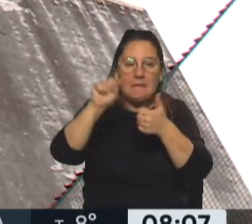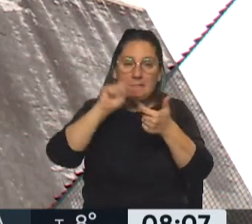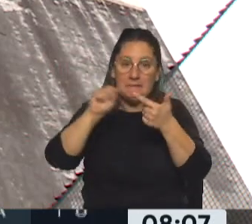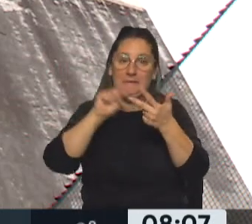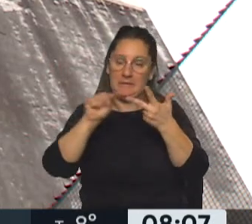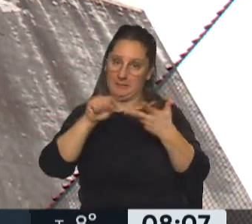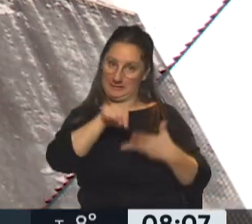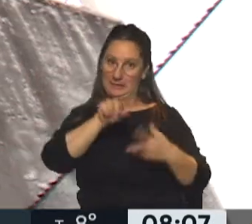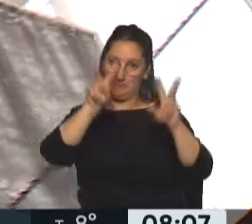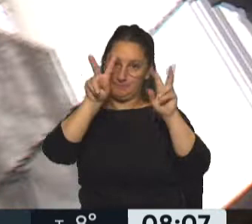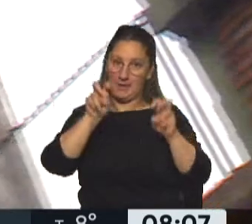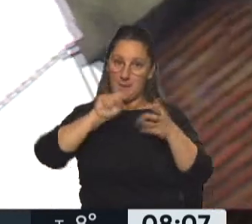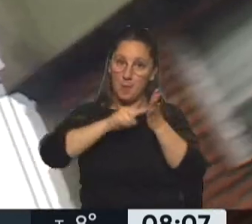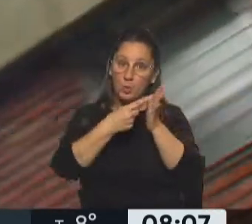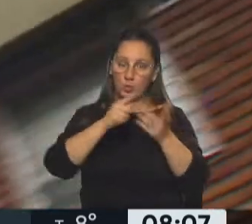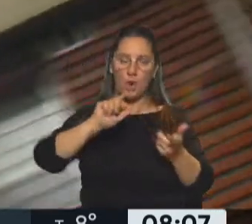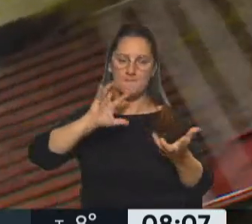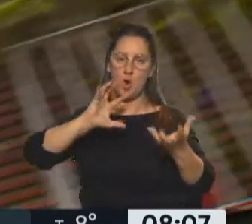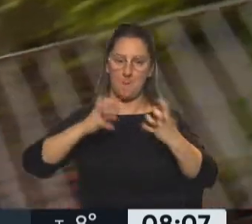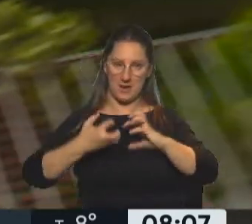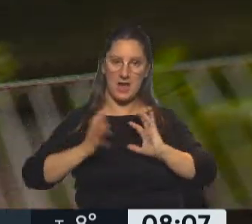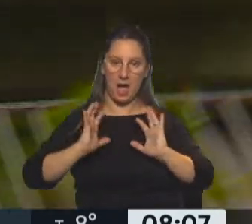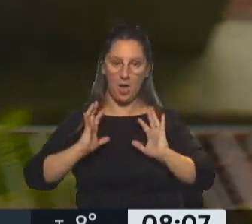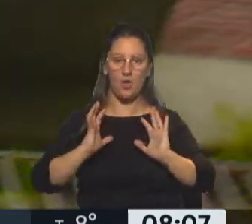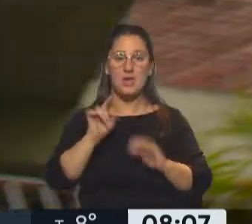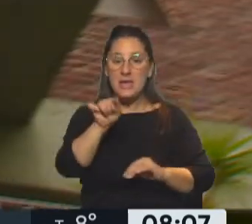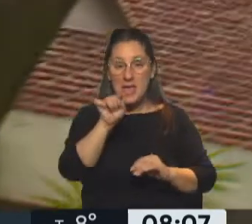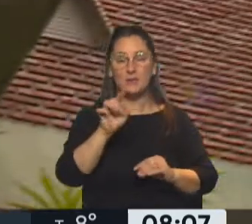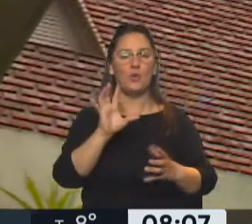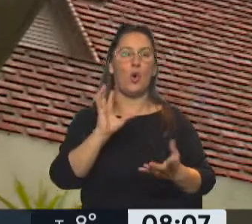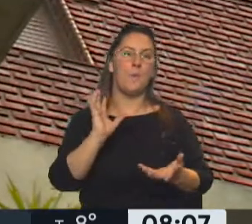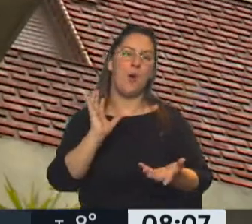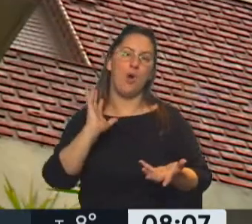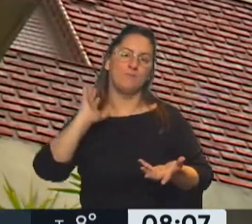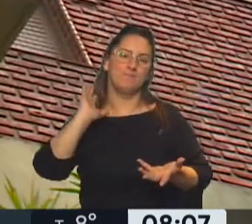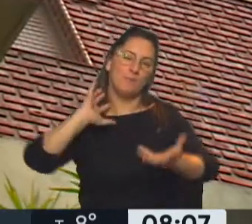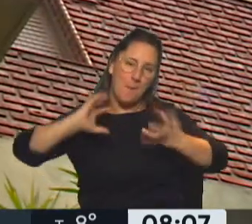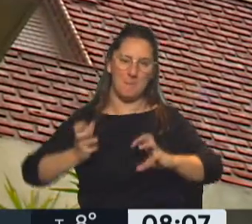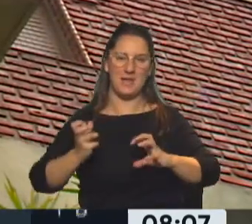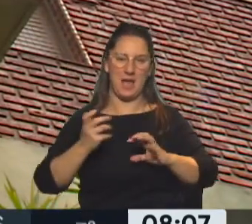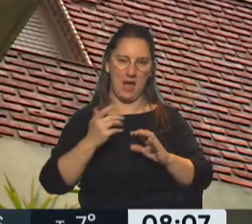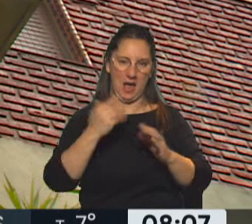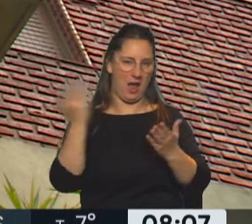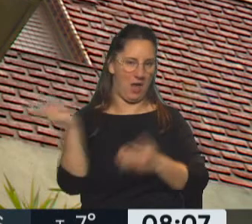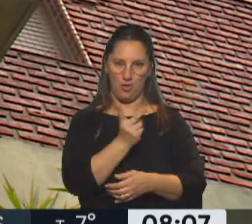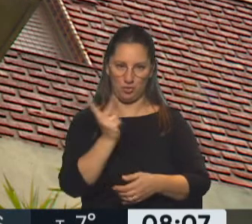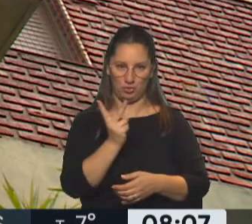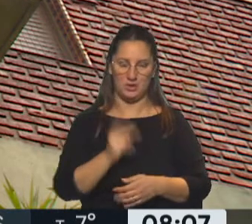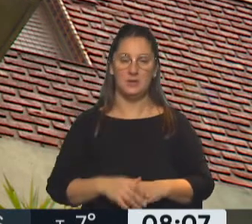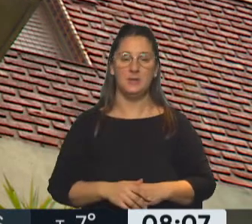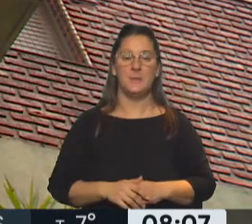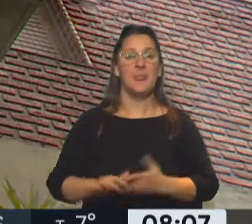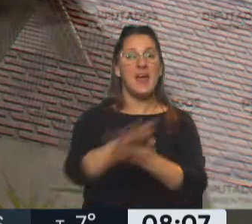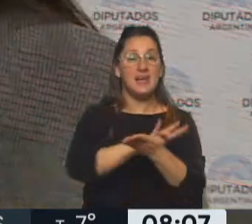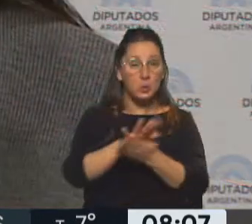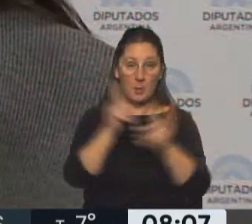realmente complicadas y están perjudicando a ambas partes del contrato. No resuelve